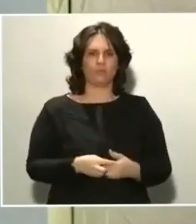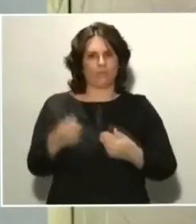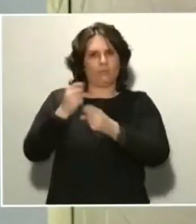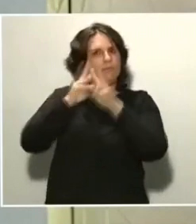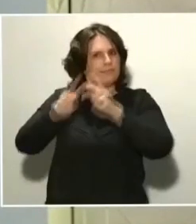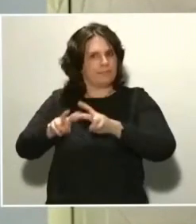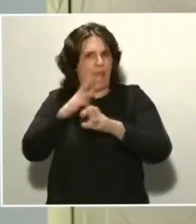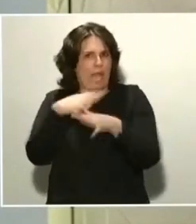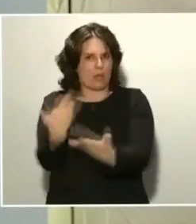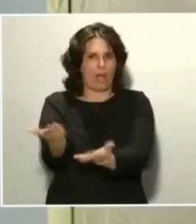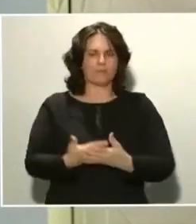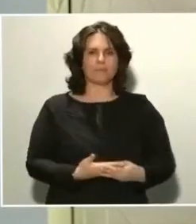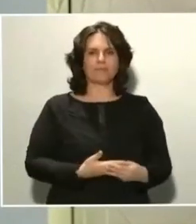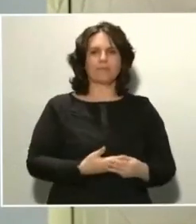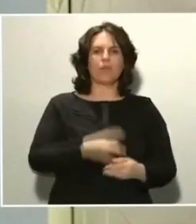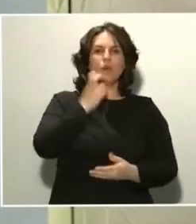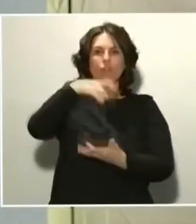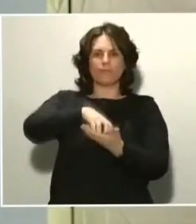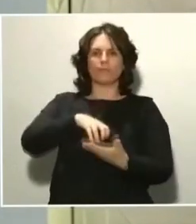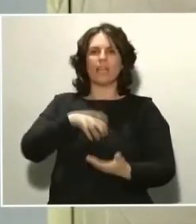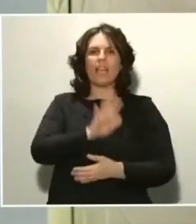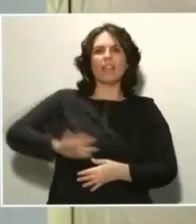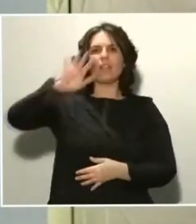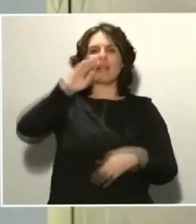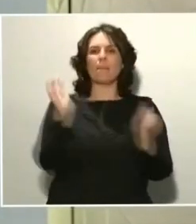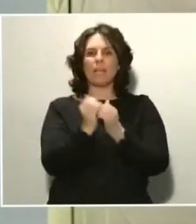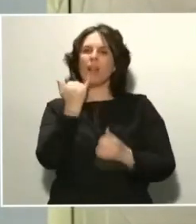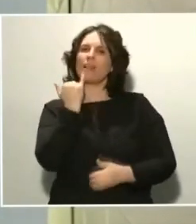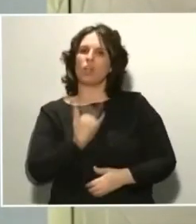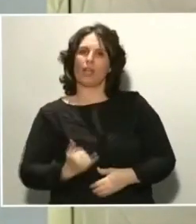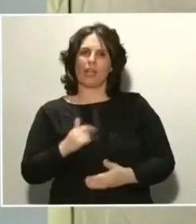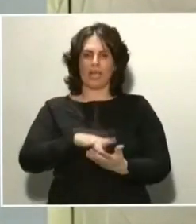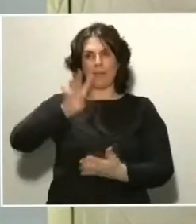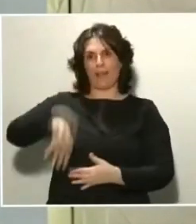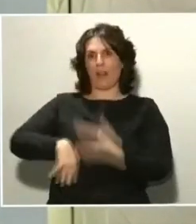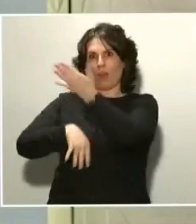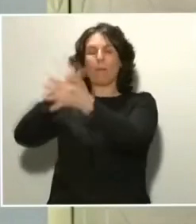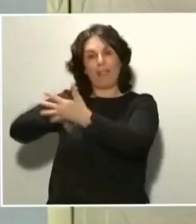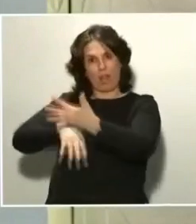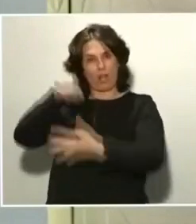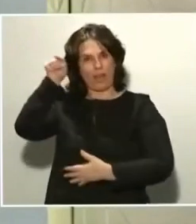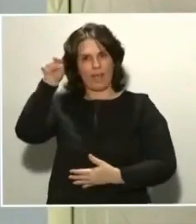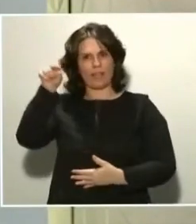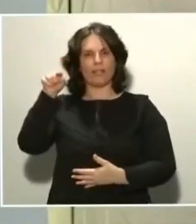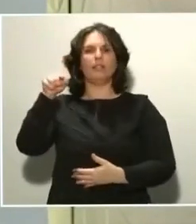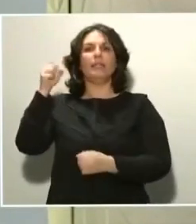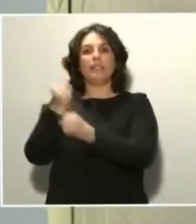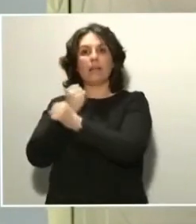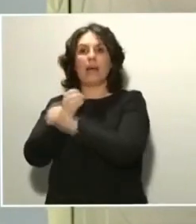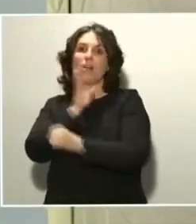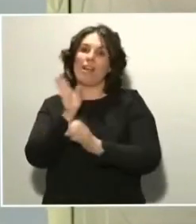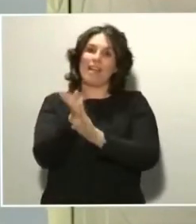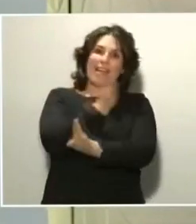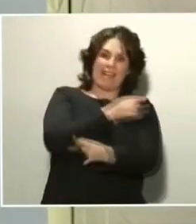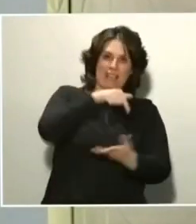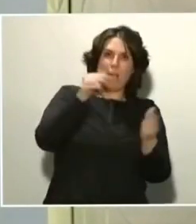Otro de los centros, el Nacional de Microelectrónica, que está en Barcelona, está trabajando con este centro anterior en la parte electrónica porque, bueno,